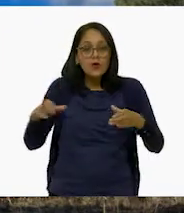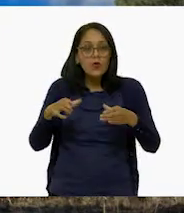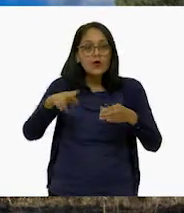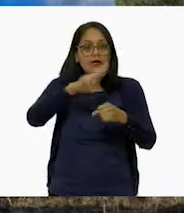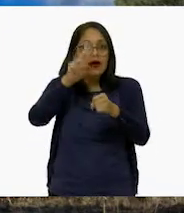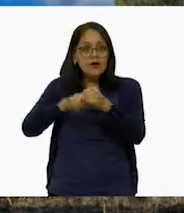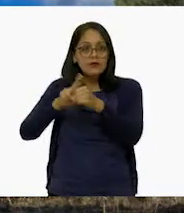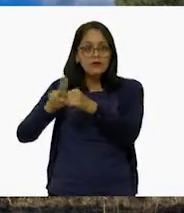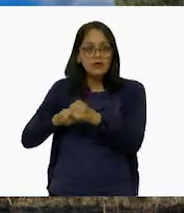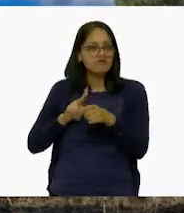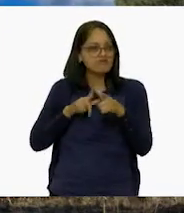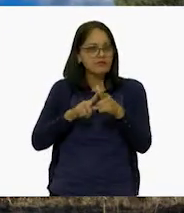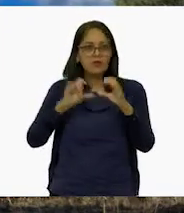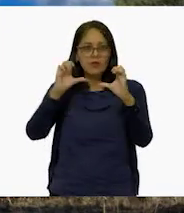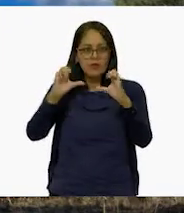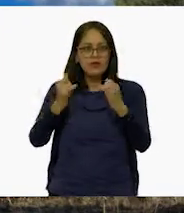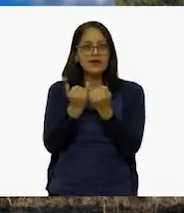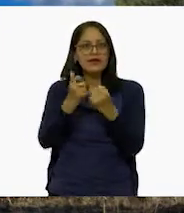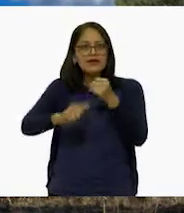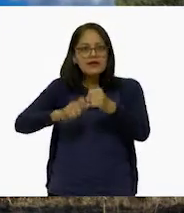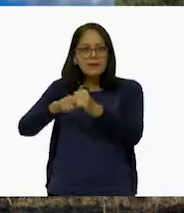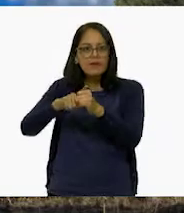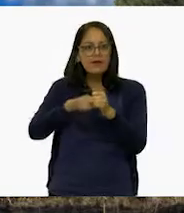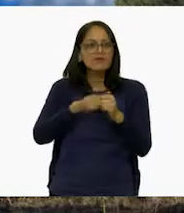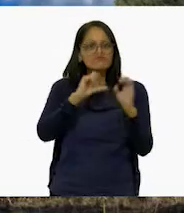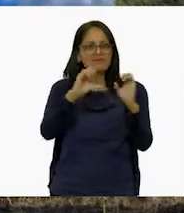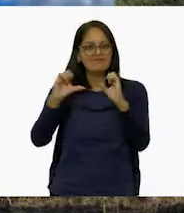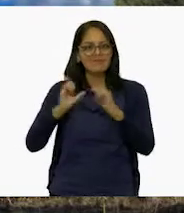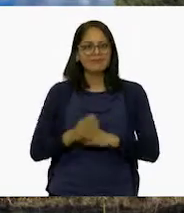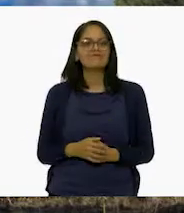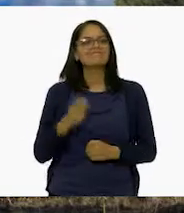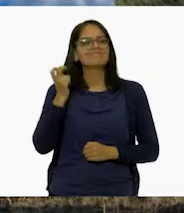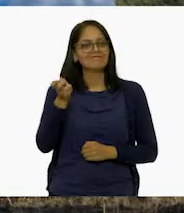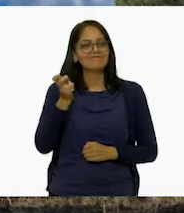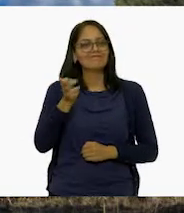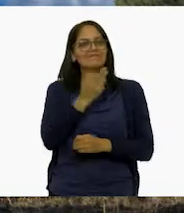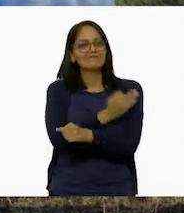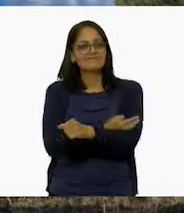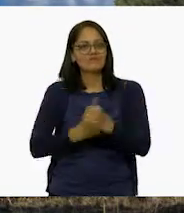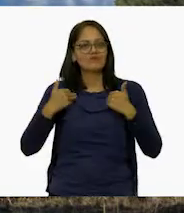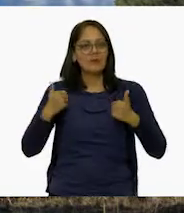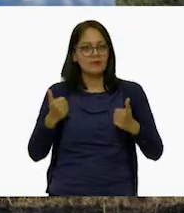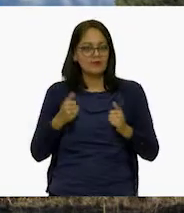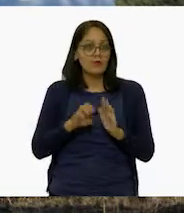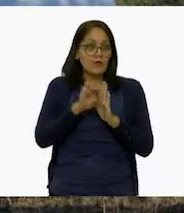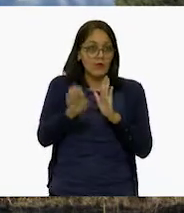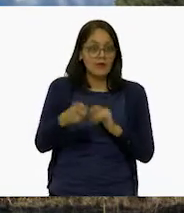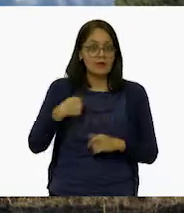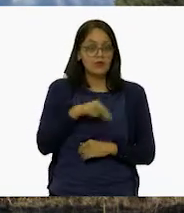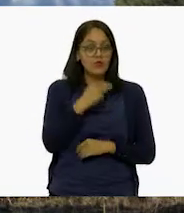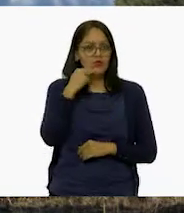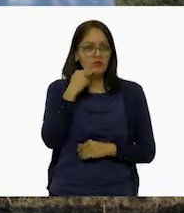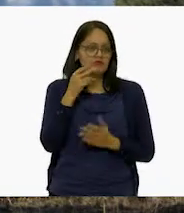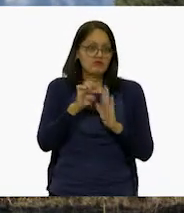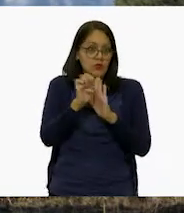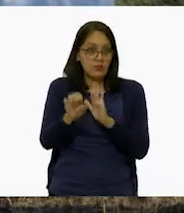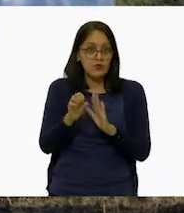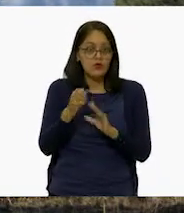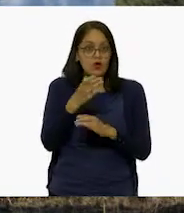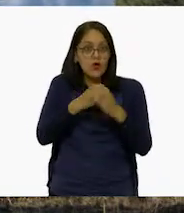vegetación y su fauna. Ah, ya entiendo. Por ejemplo, ¿pueden usar recursos forestales?